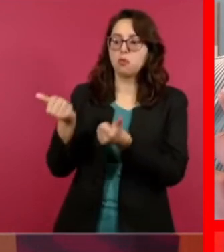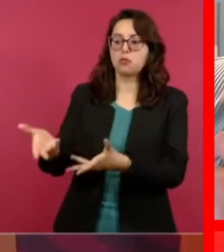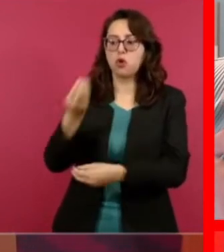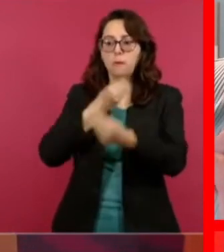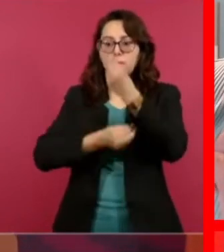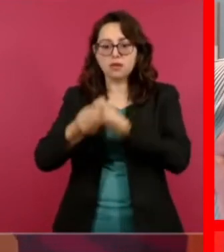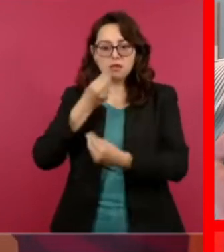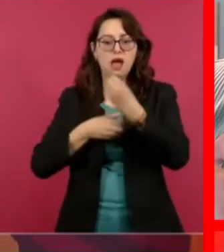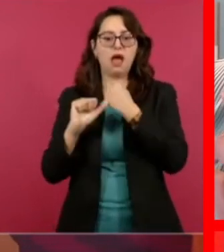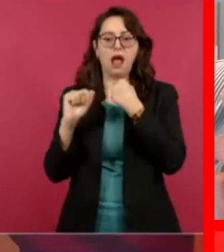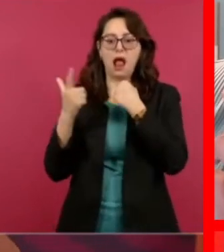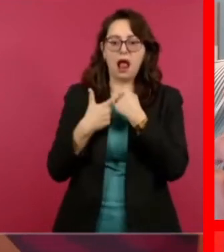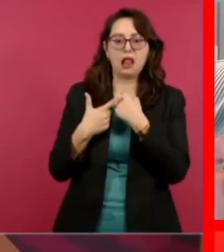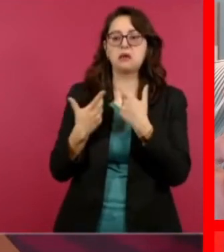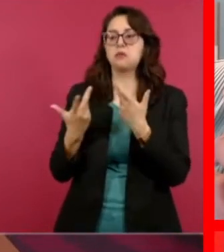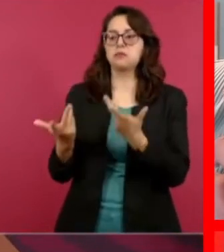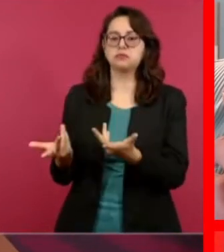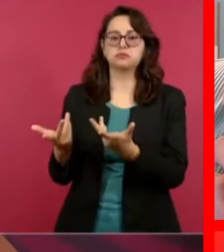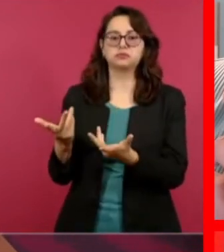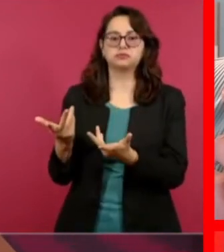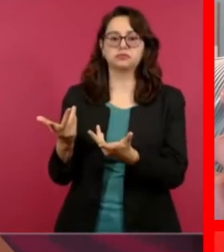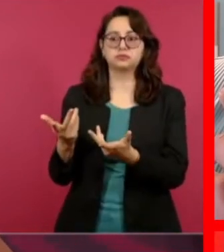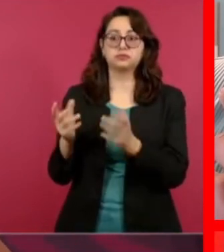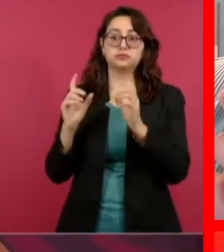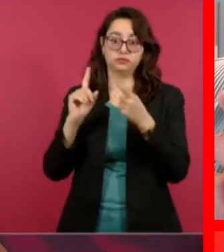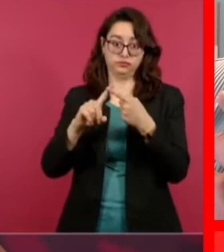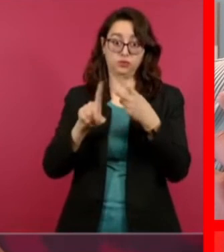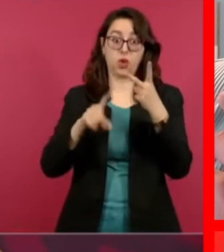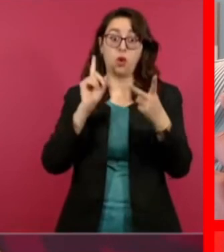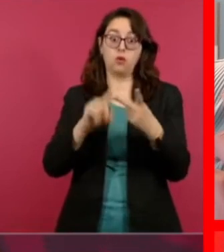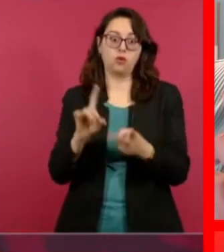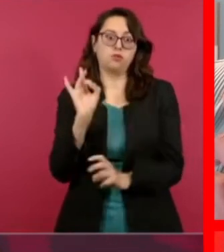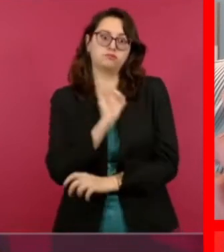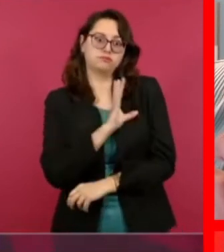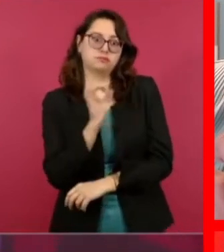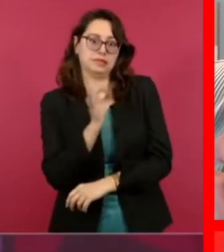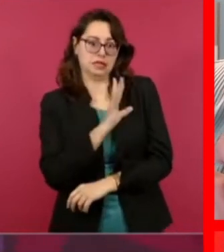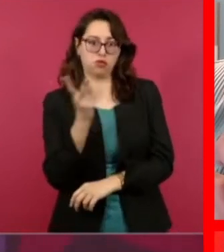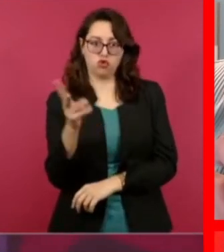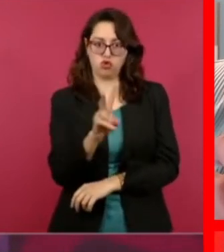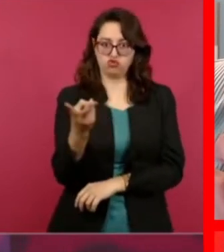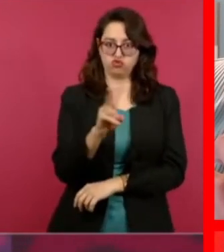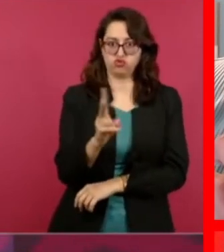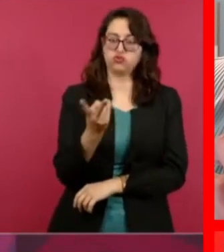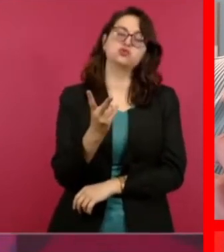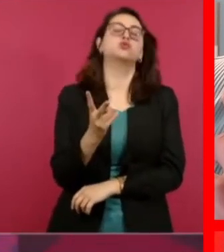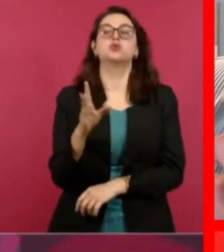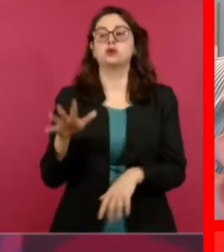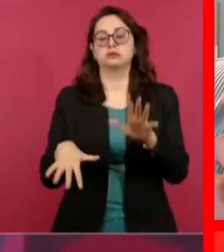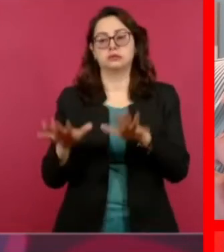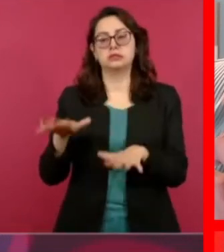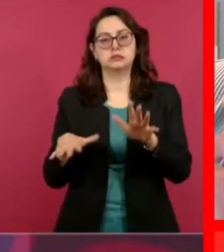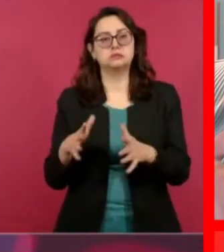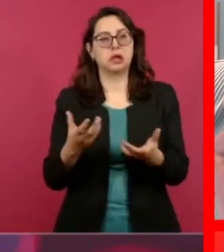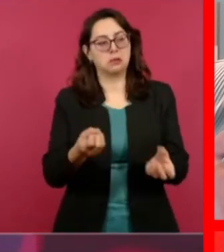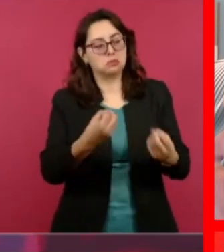por miedo, porque los amenazan,